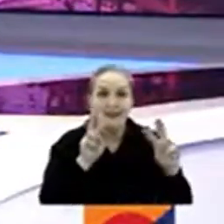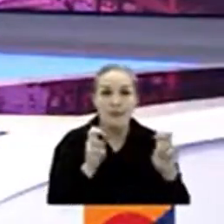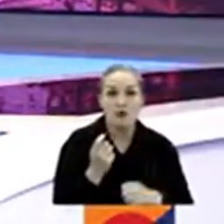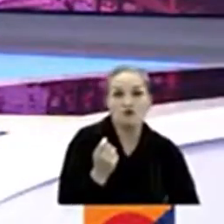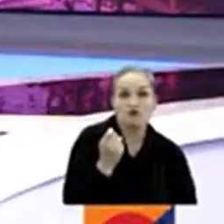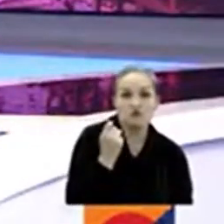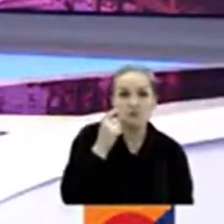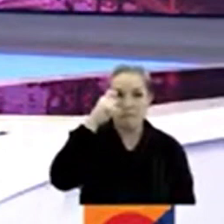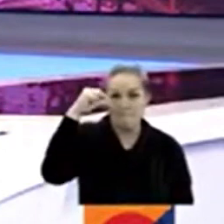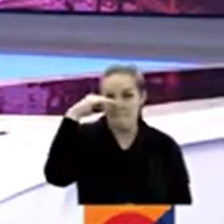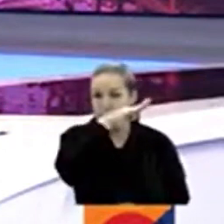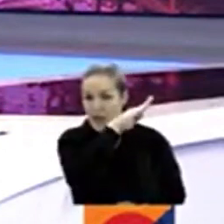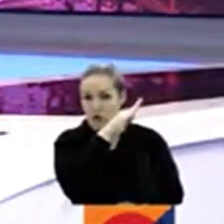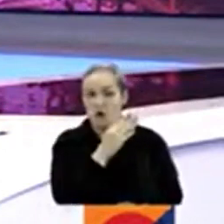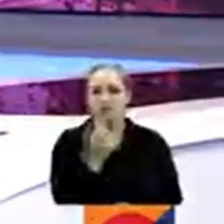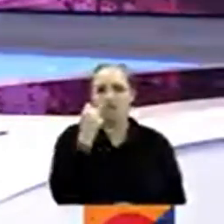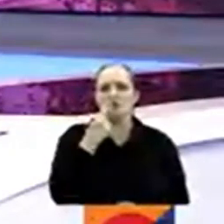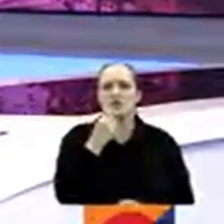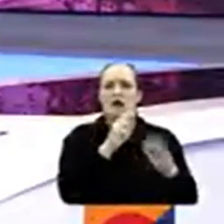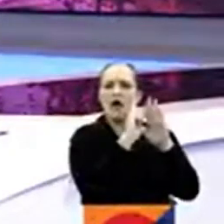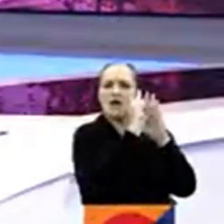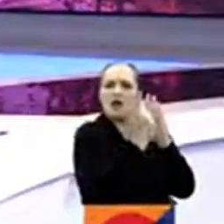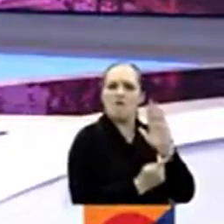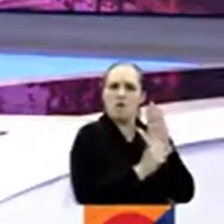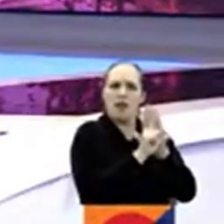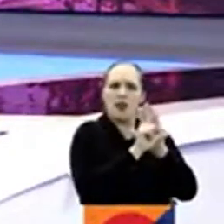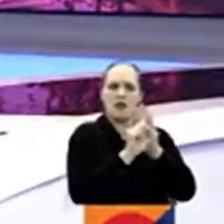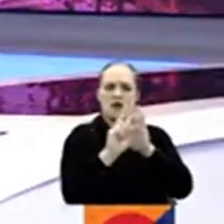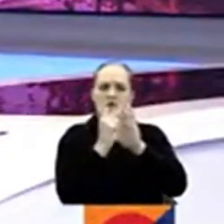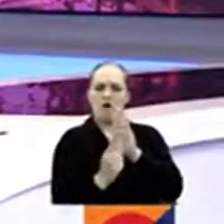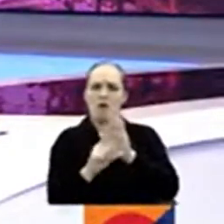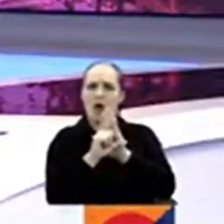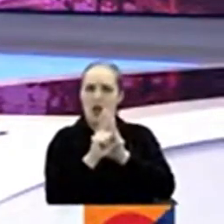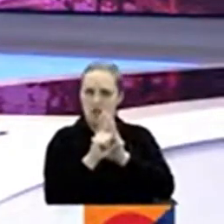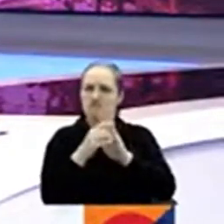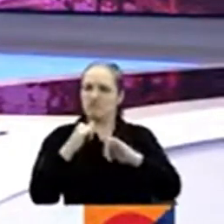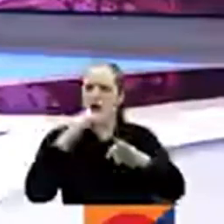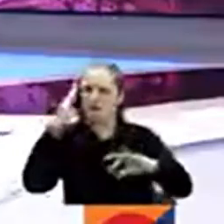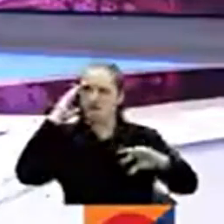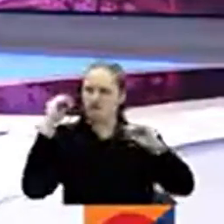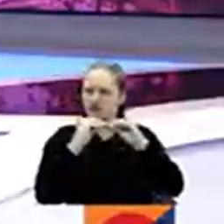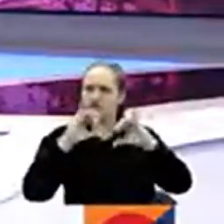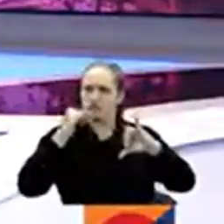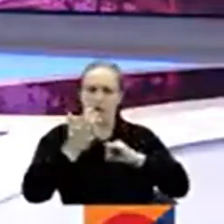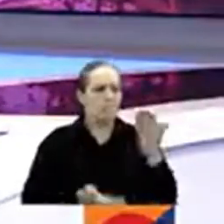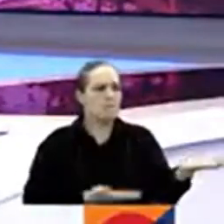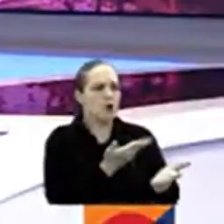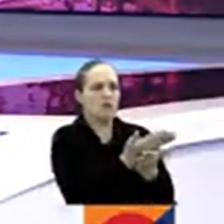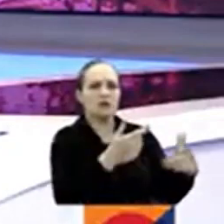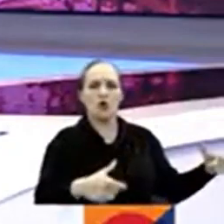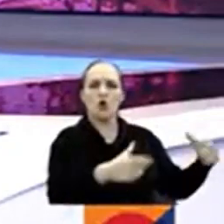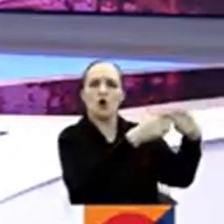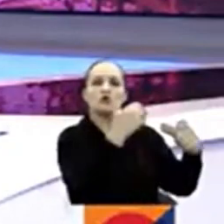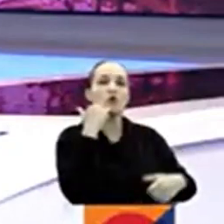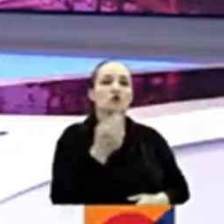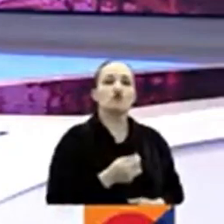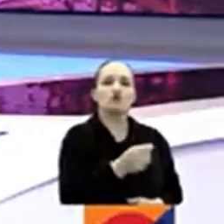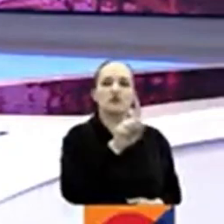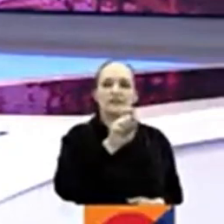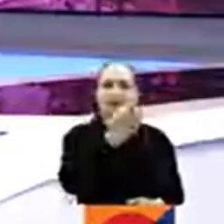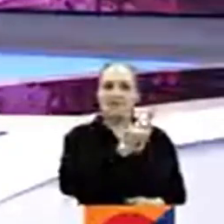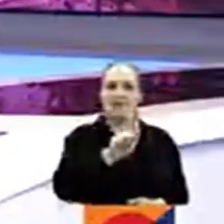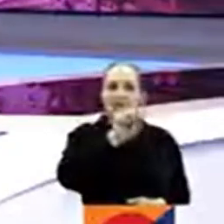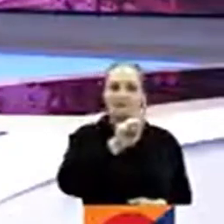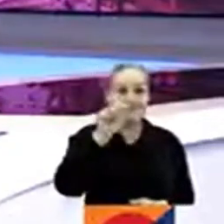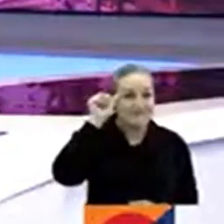Petro ha defendido las reformas que su gobierno presentará el próximo 6 de febrero ante el Congreso de la República. Recordemos que el mandatario